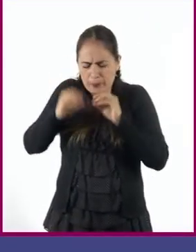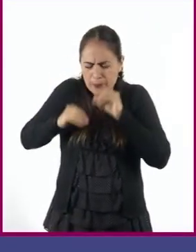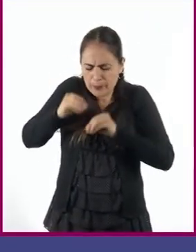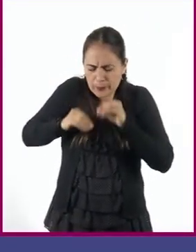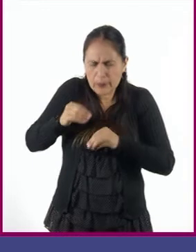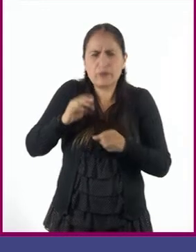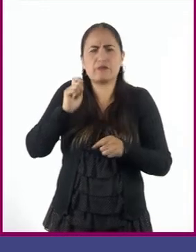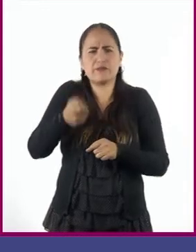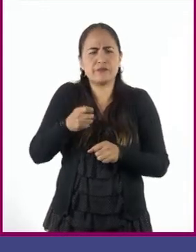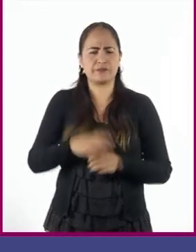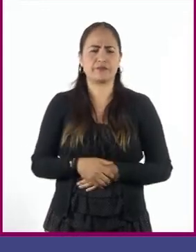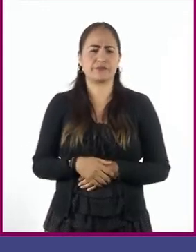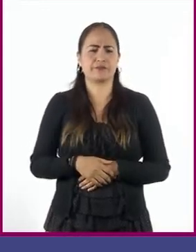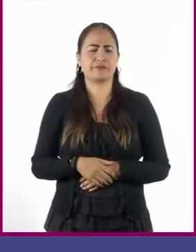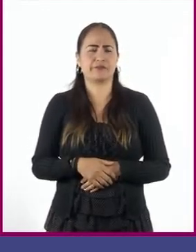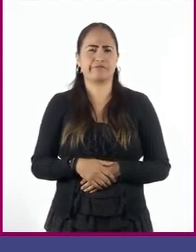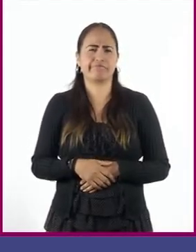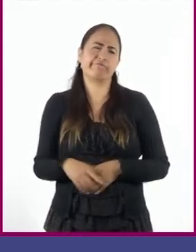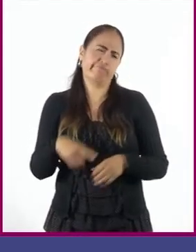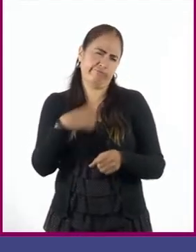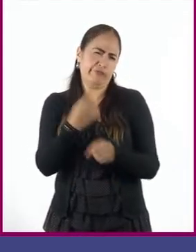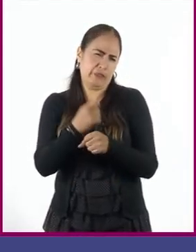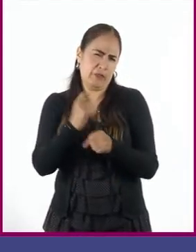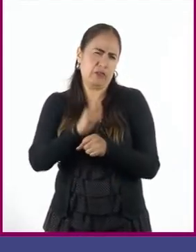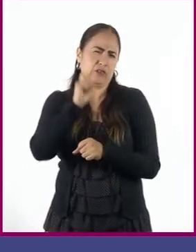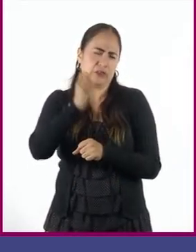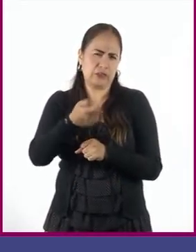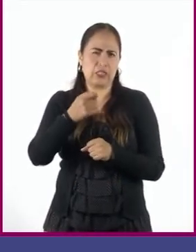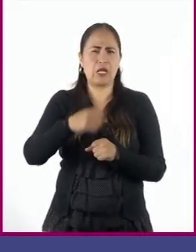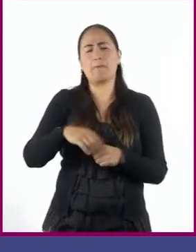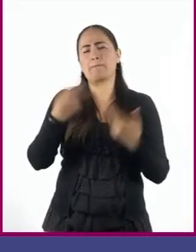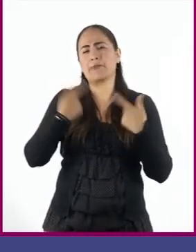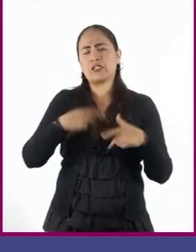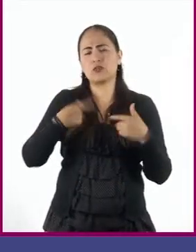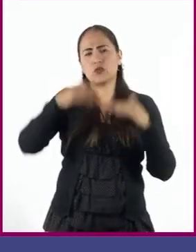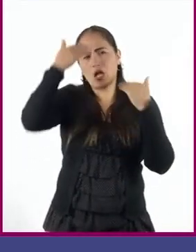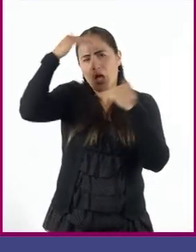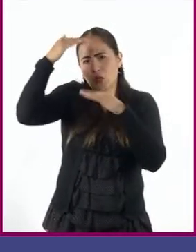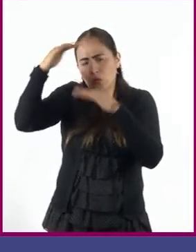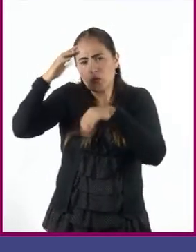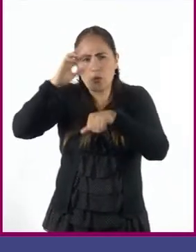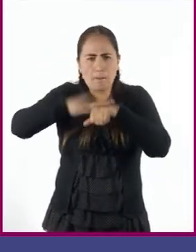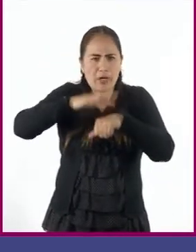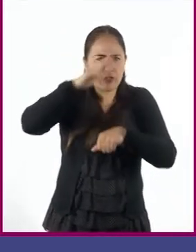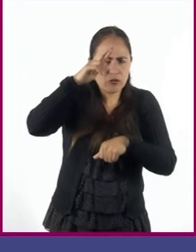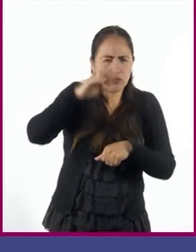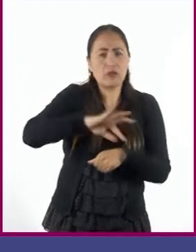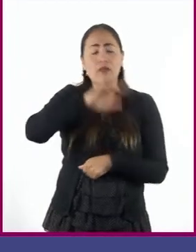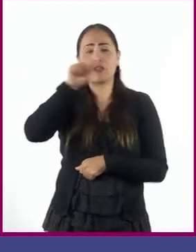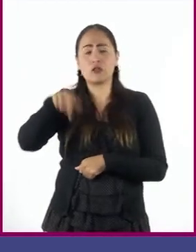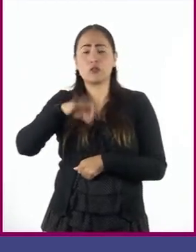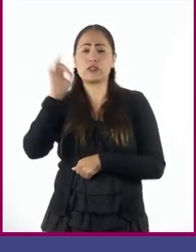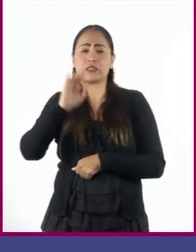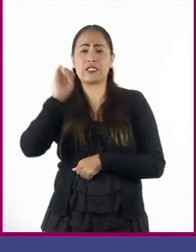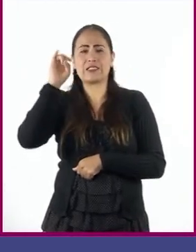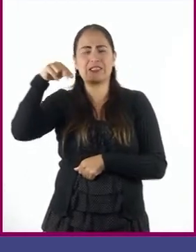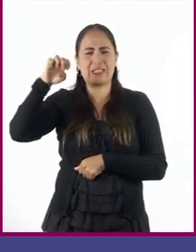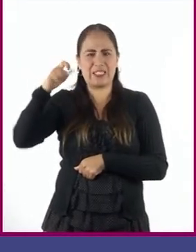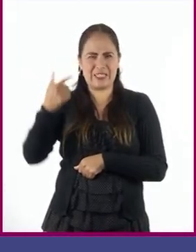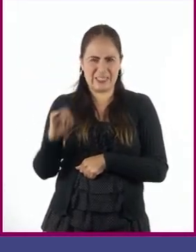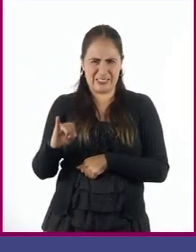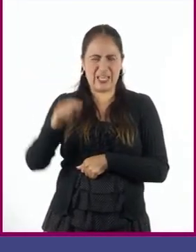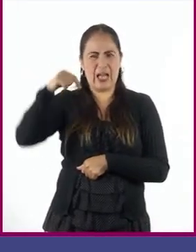que definir qué entendemos por adulto mayor. Luego, tal vez, revisar alguna cifra del Inegi sobre cuántos hay en México